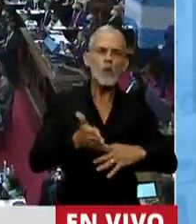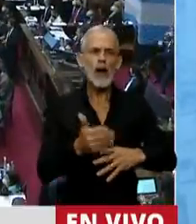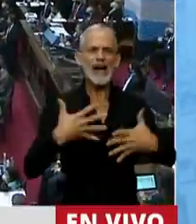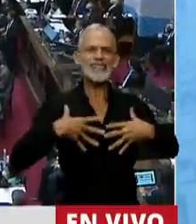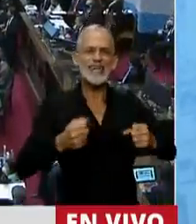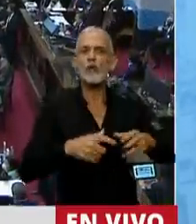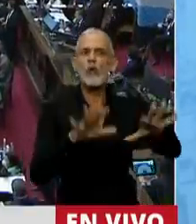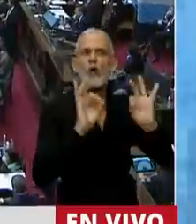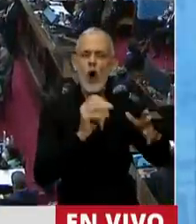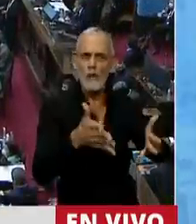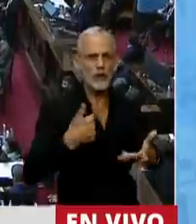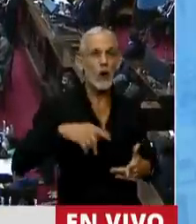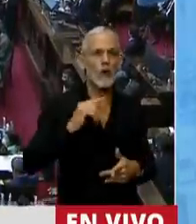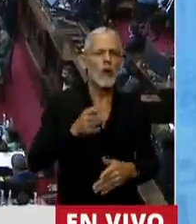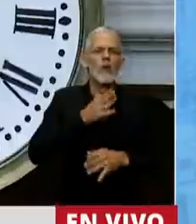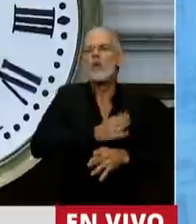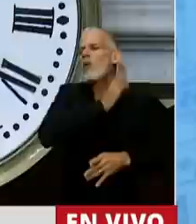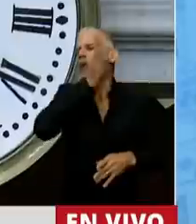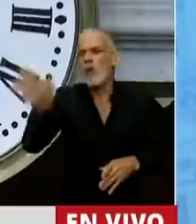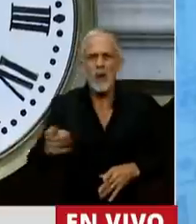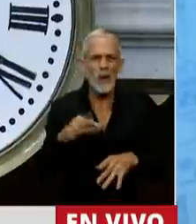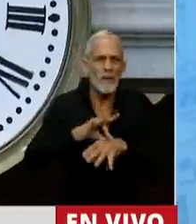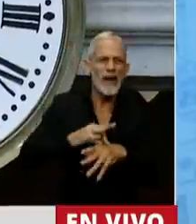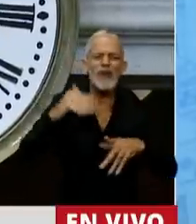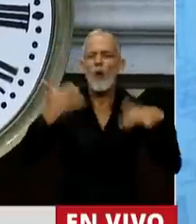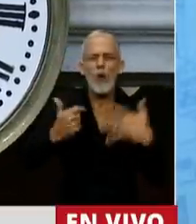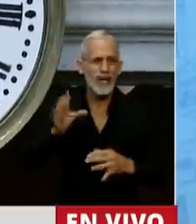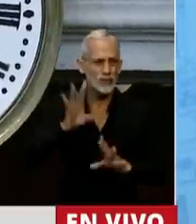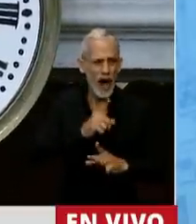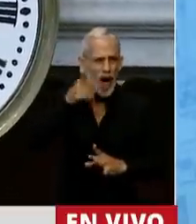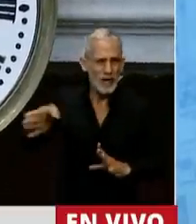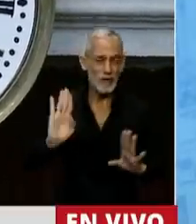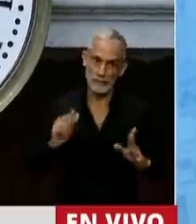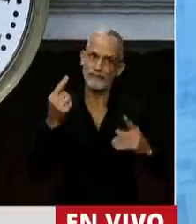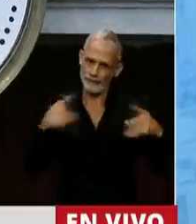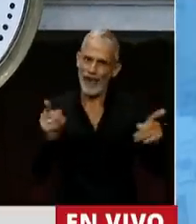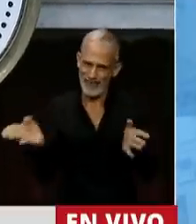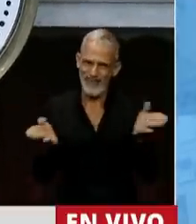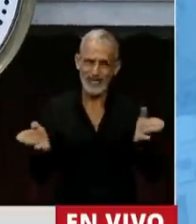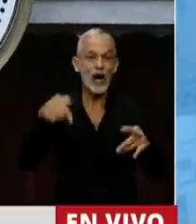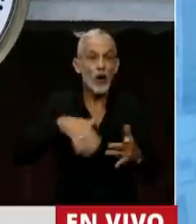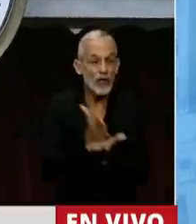y quienes apenas visitan un médico solo en un caso de extrema urgencia. Hoy ese derecho